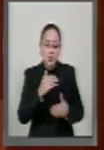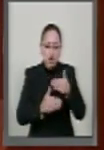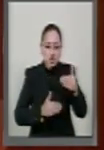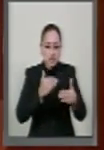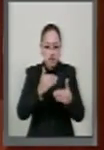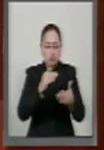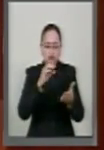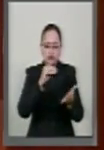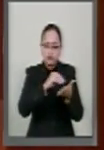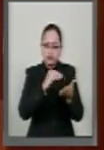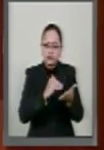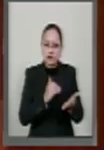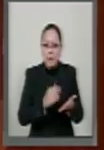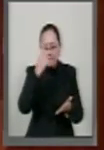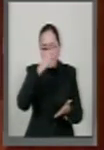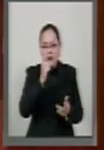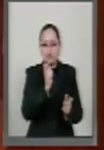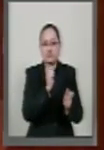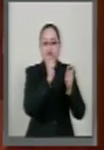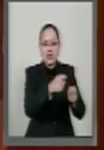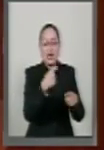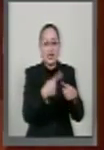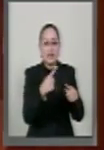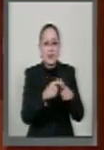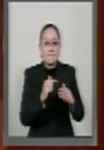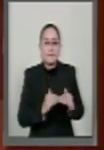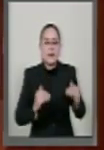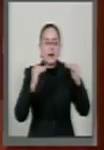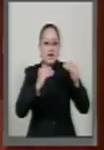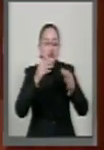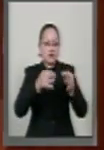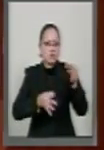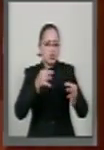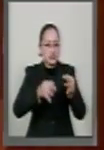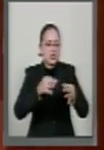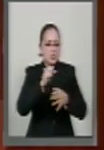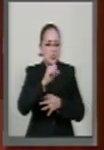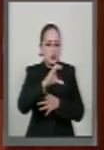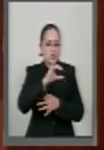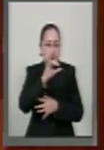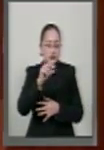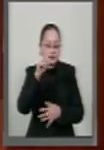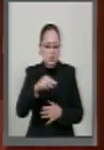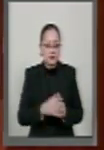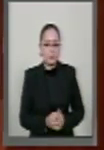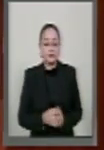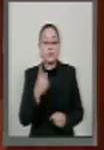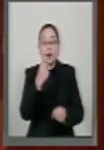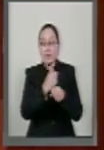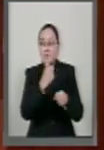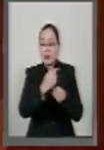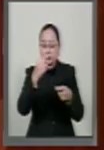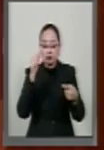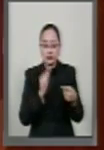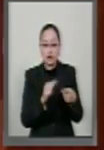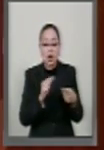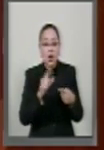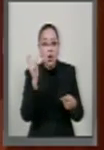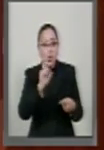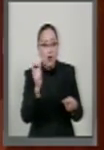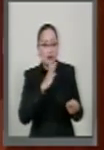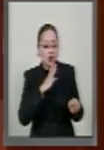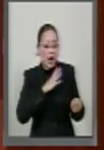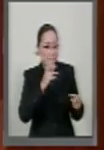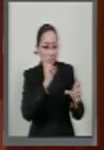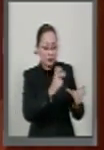constitucional para nombrar a los ministros de la Corte de Justicia de la Nación en los siguientes términos. Primero, que cuando se presente una